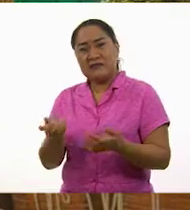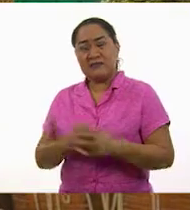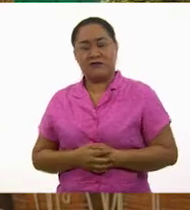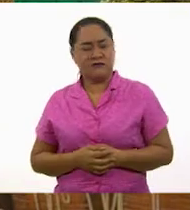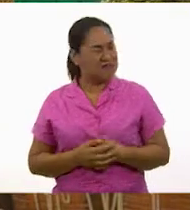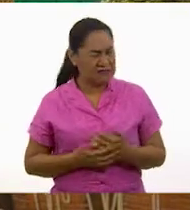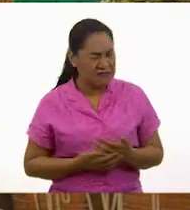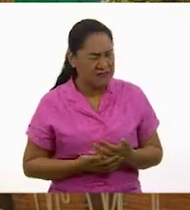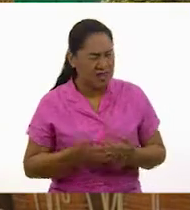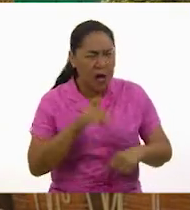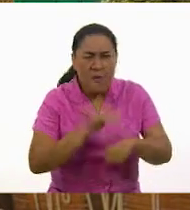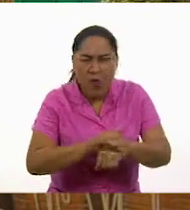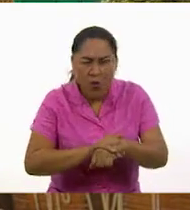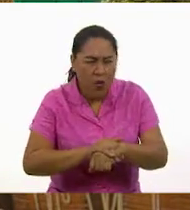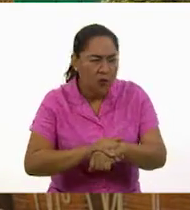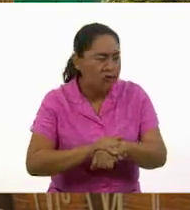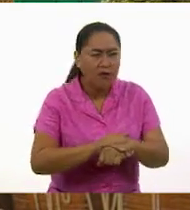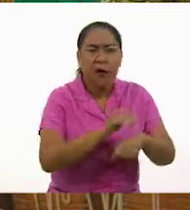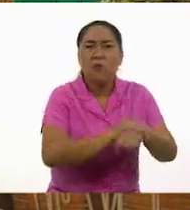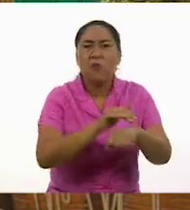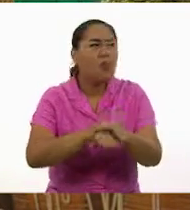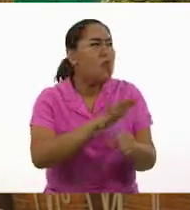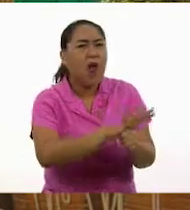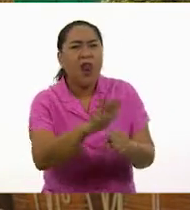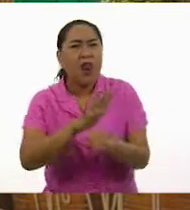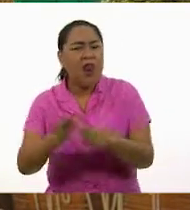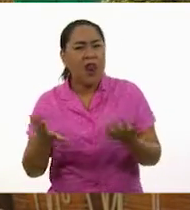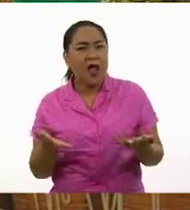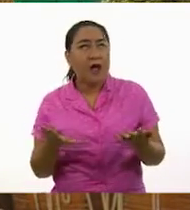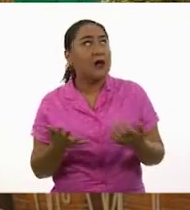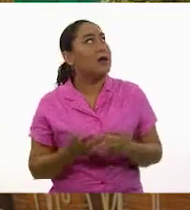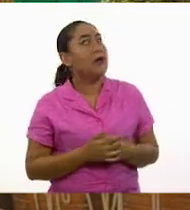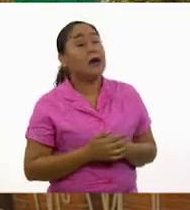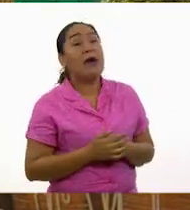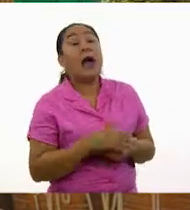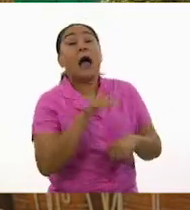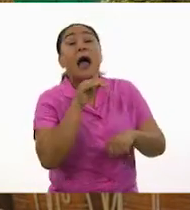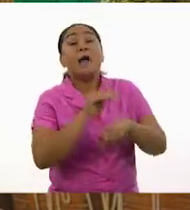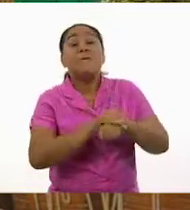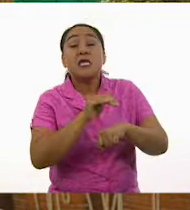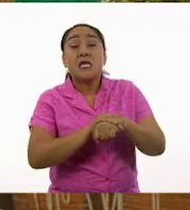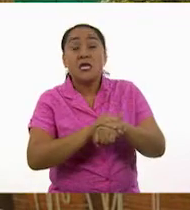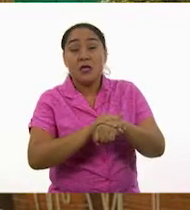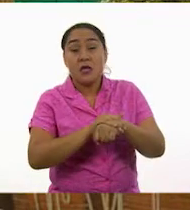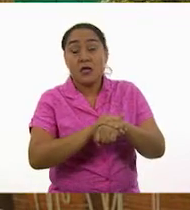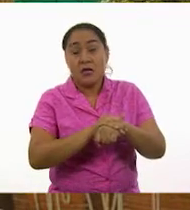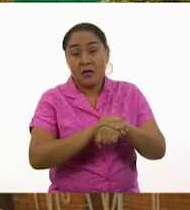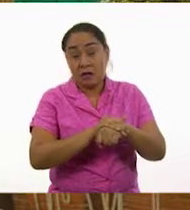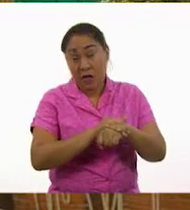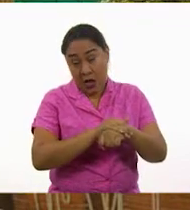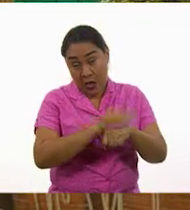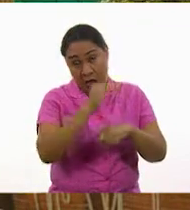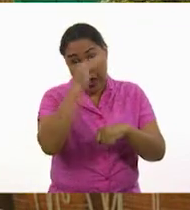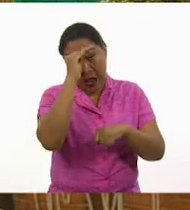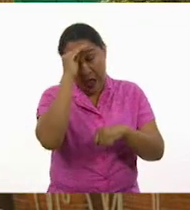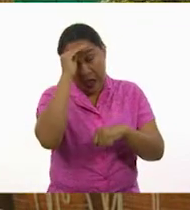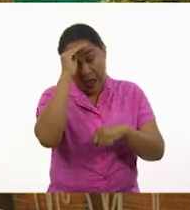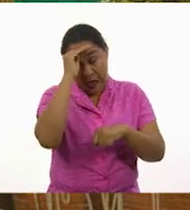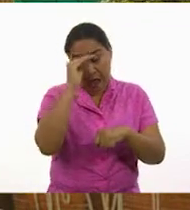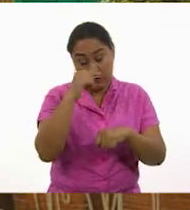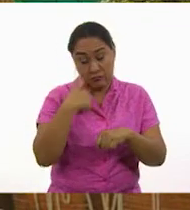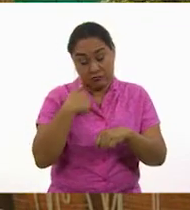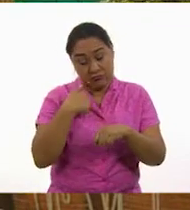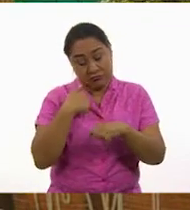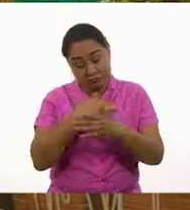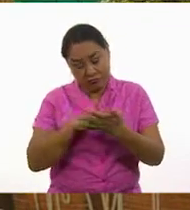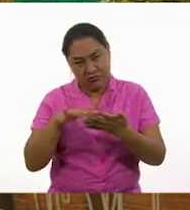¿Amigos? ¿Cuáles amigos? ¡Dije amigos! ¡No dije que me desvelé leyendo!